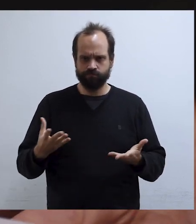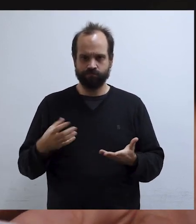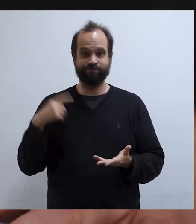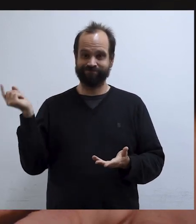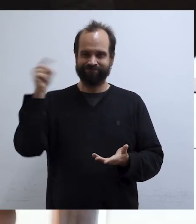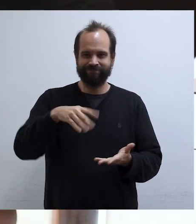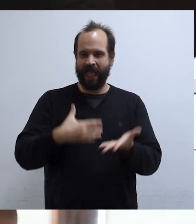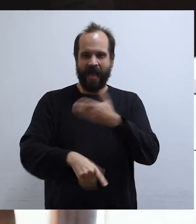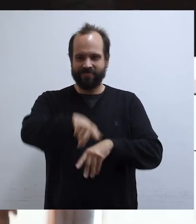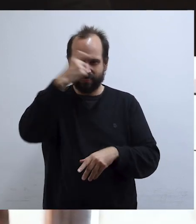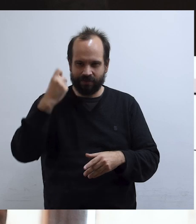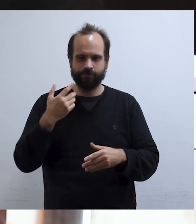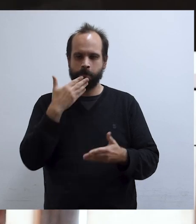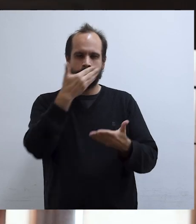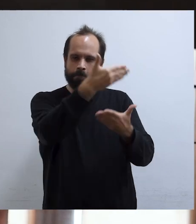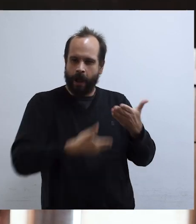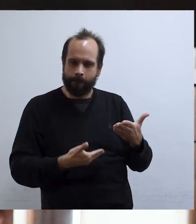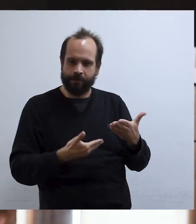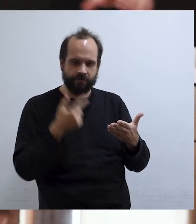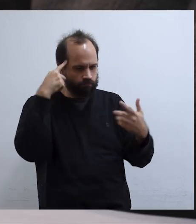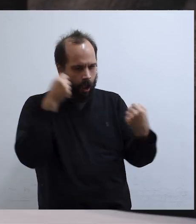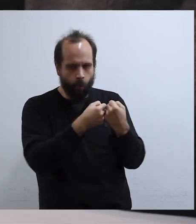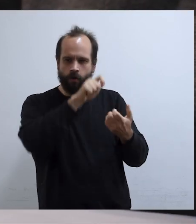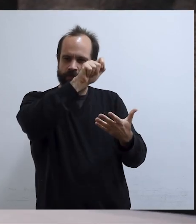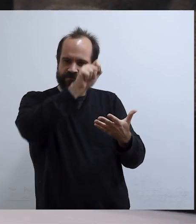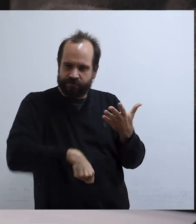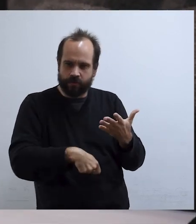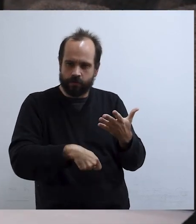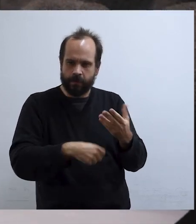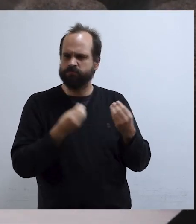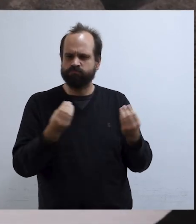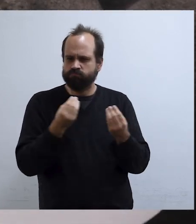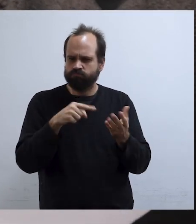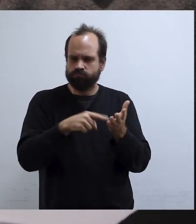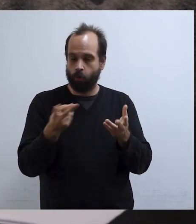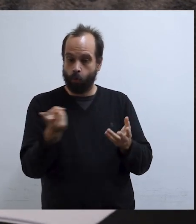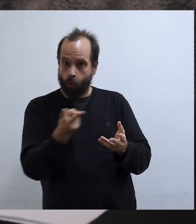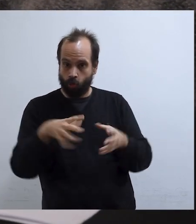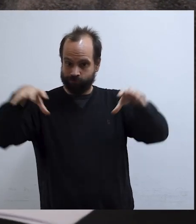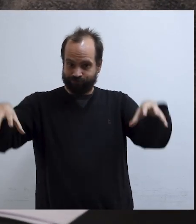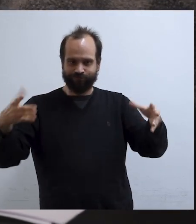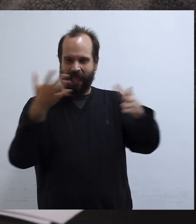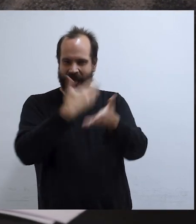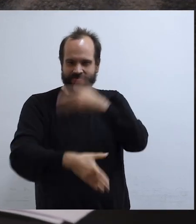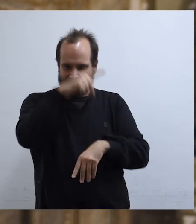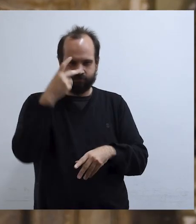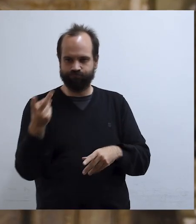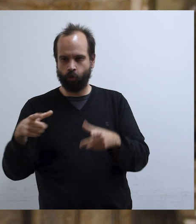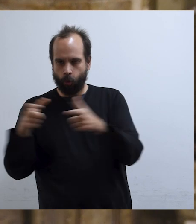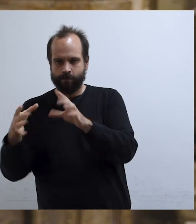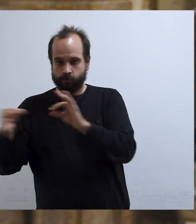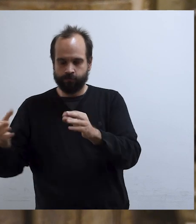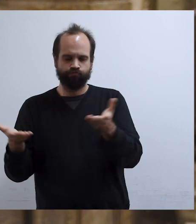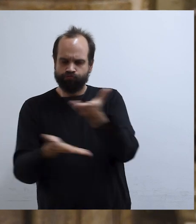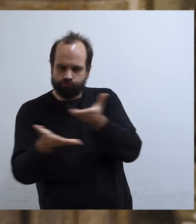día de la fecha concurrimos aquí a la Andis para la firma de un convenio de mutua cooperación y